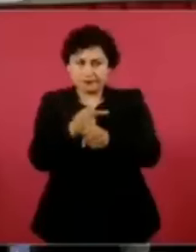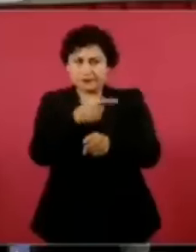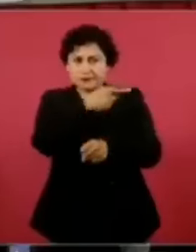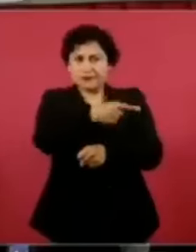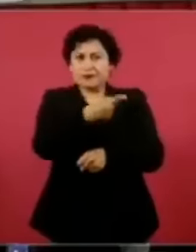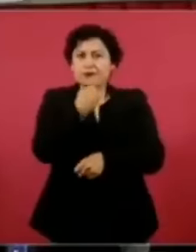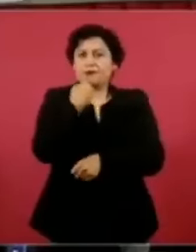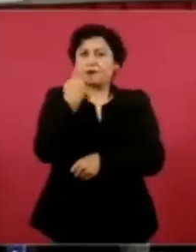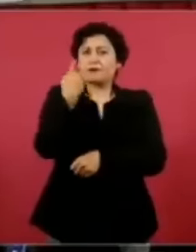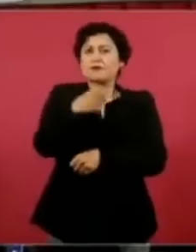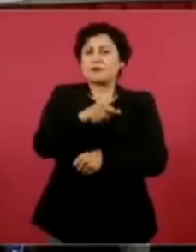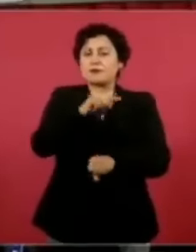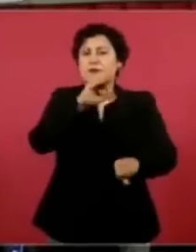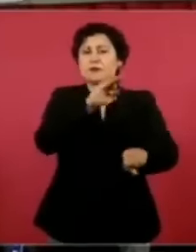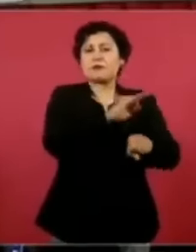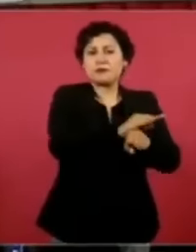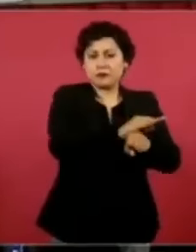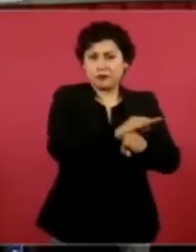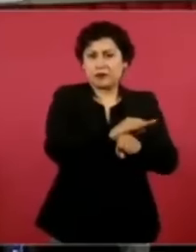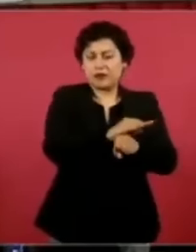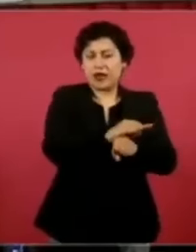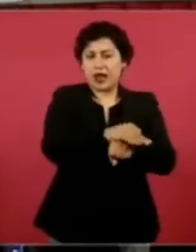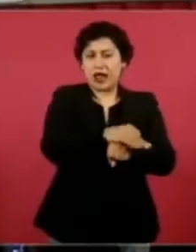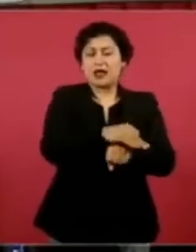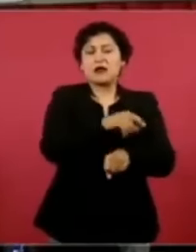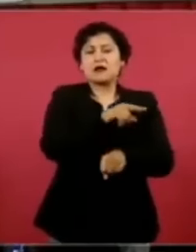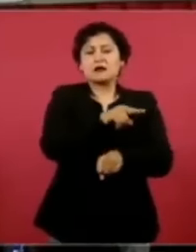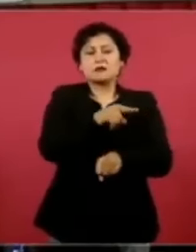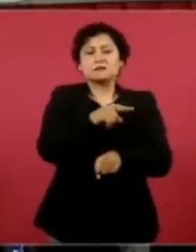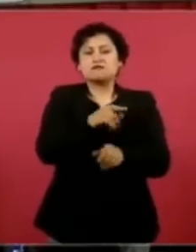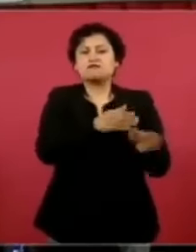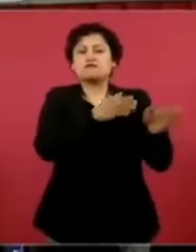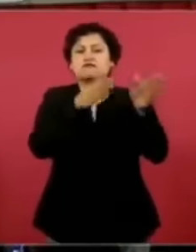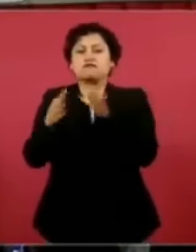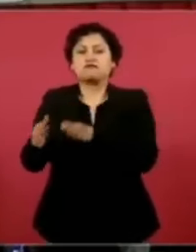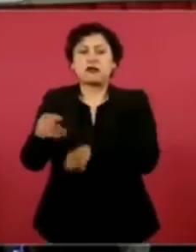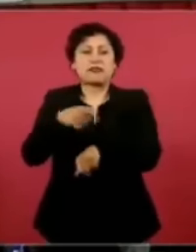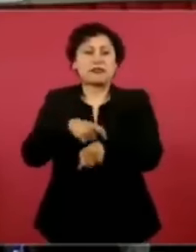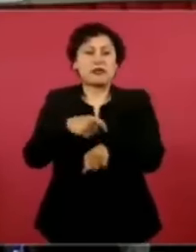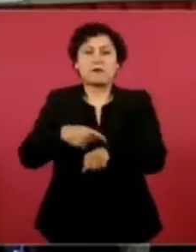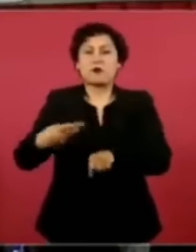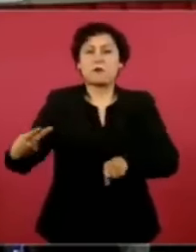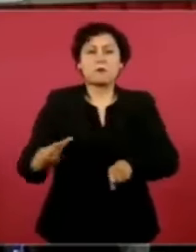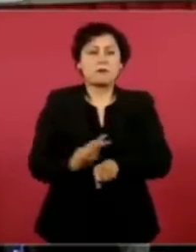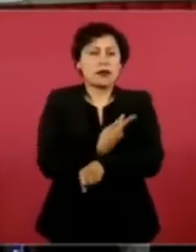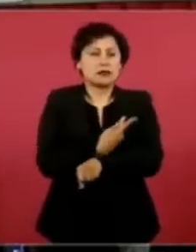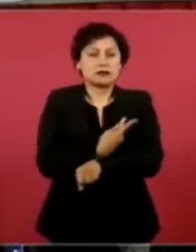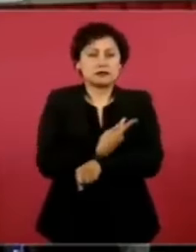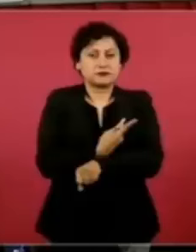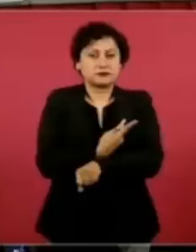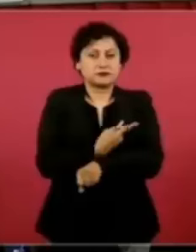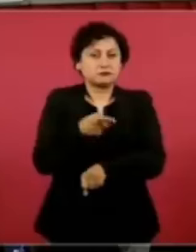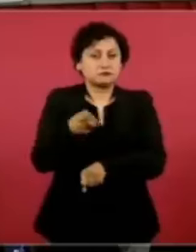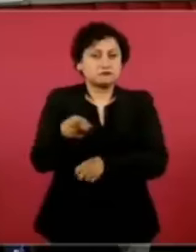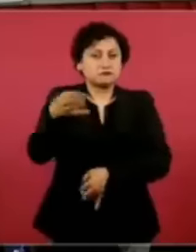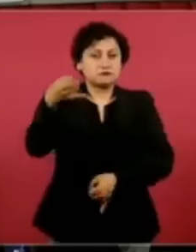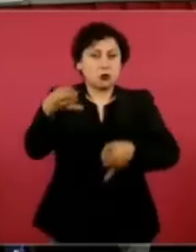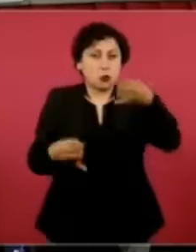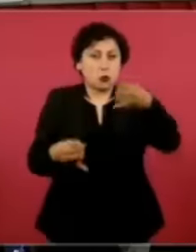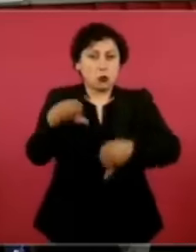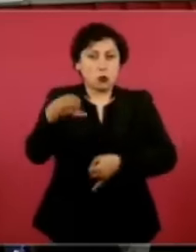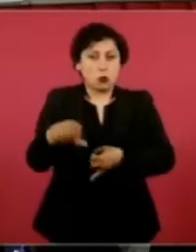denotando una total